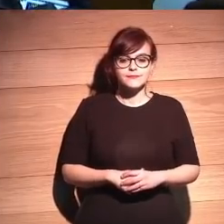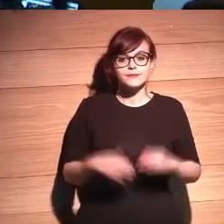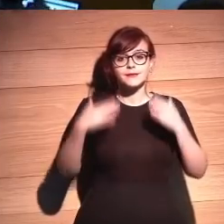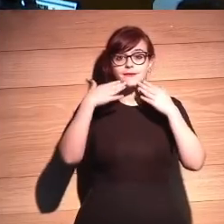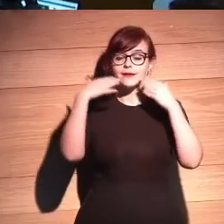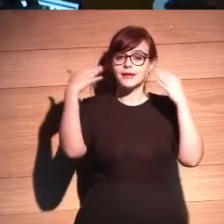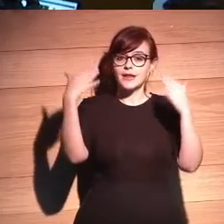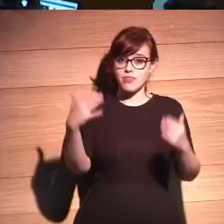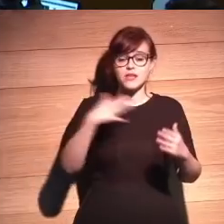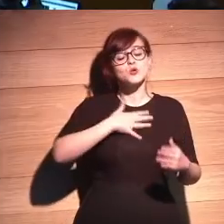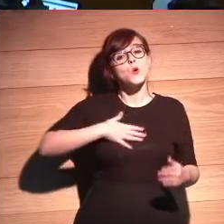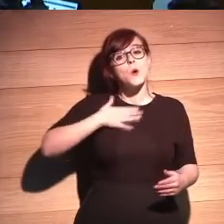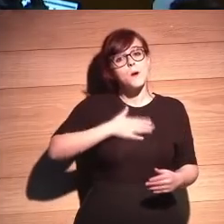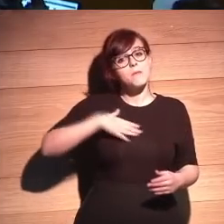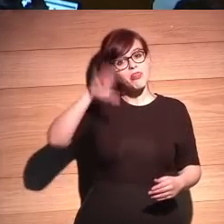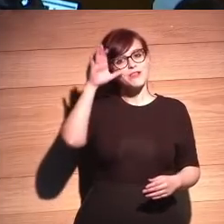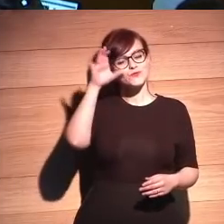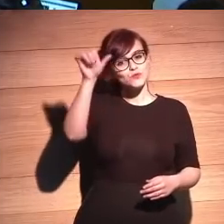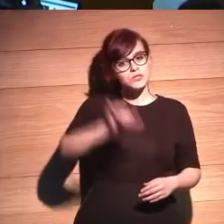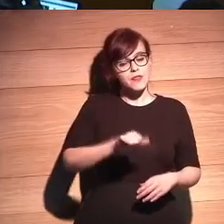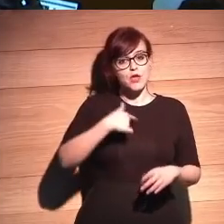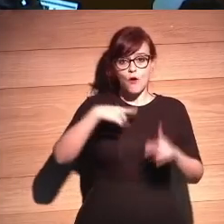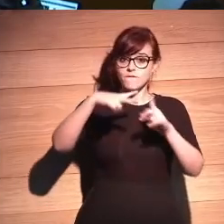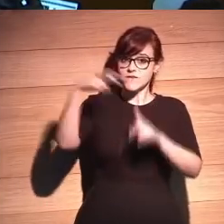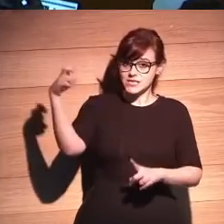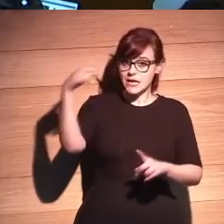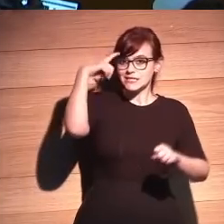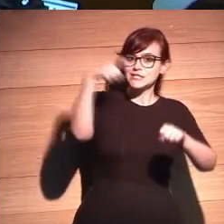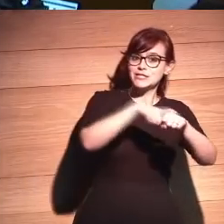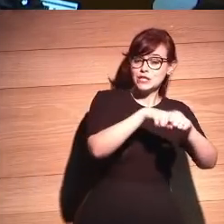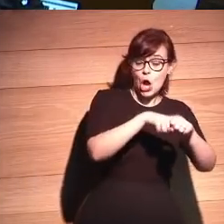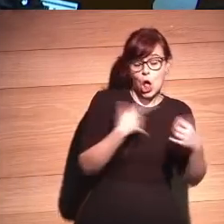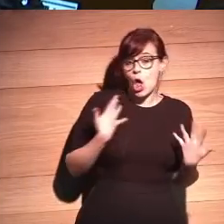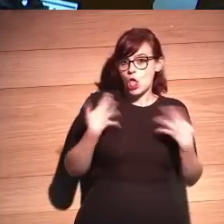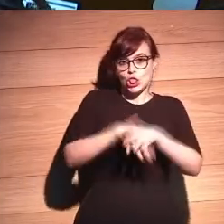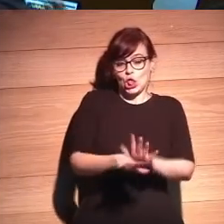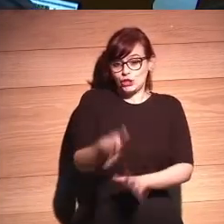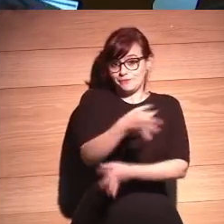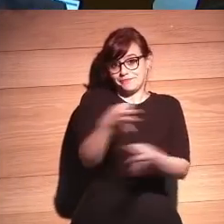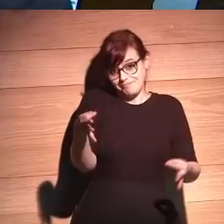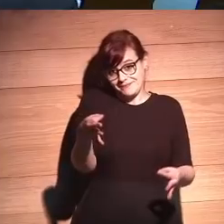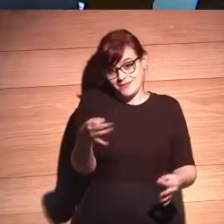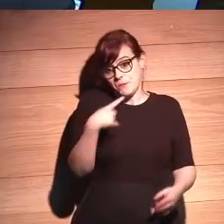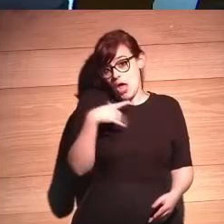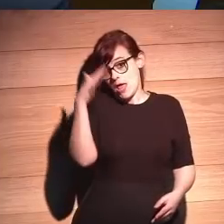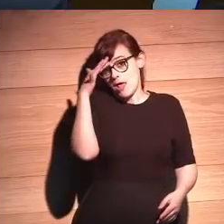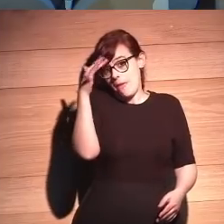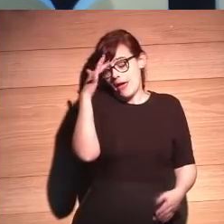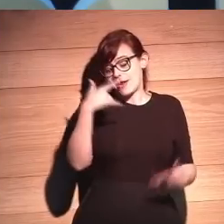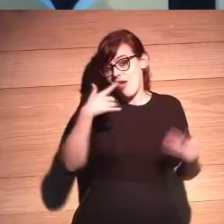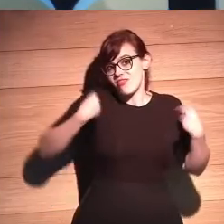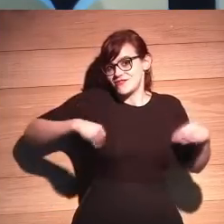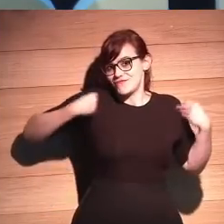Gracias. ¿Qué tal? Oye, un placer escucharte, José Ignacio. yo soy físico y psicólogo, con lo cual, te puedes imaginar cómo he